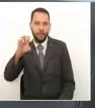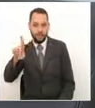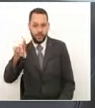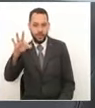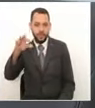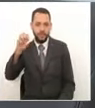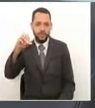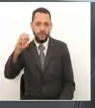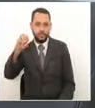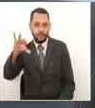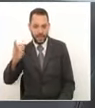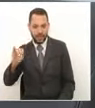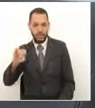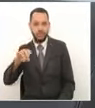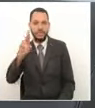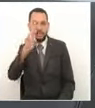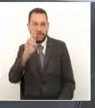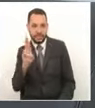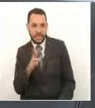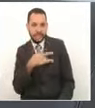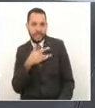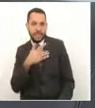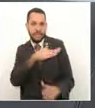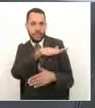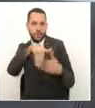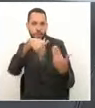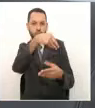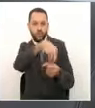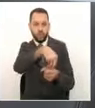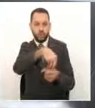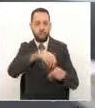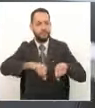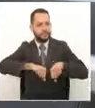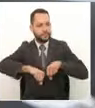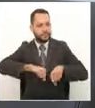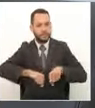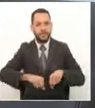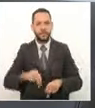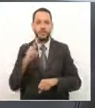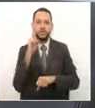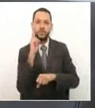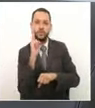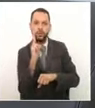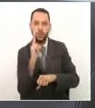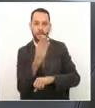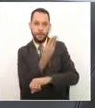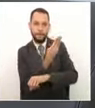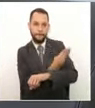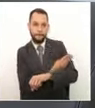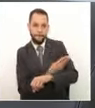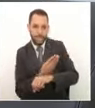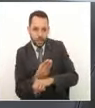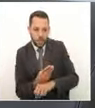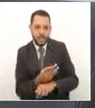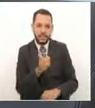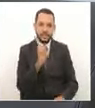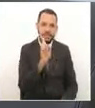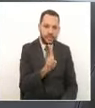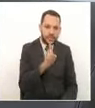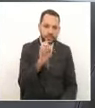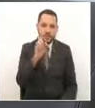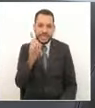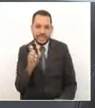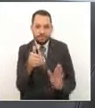-2023 y tenemos aforado el plan financiero en 2 billones 106 mil millones de pesos. Este